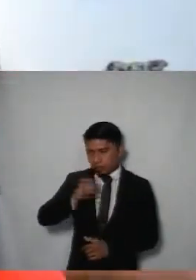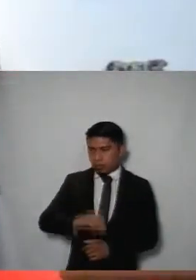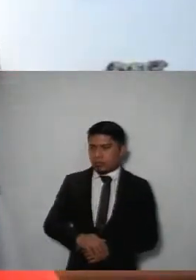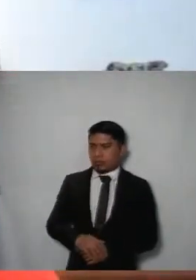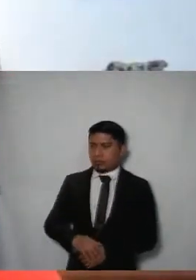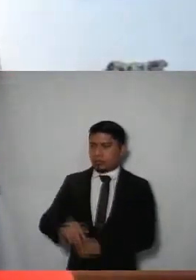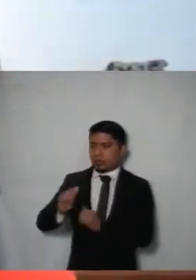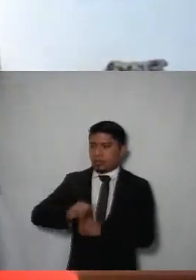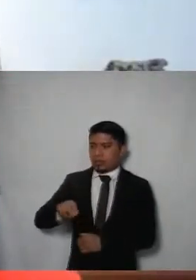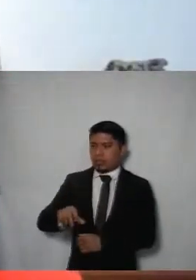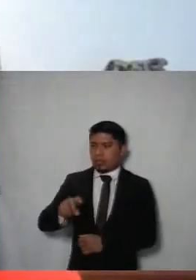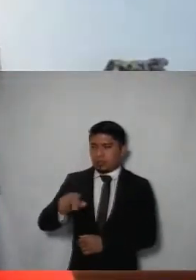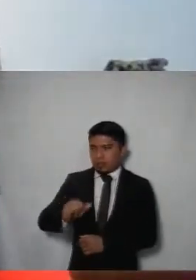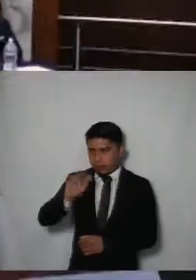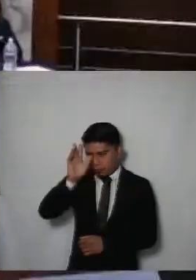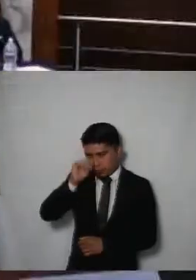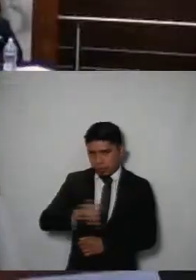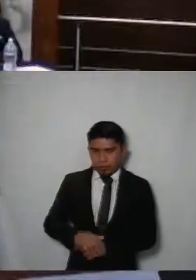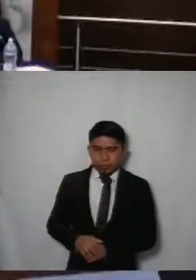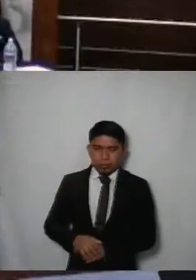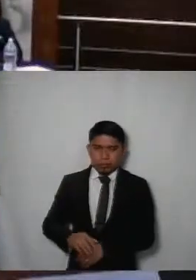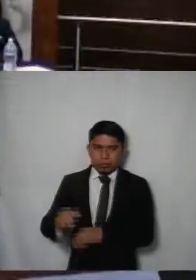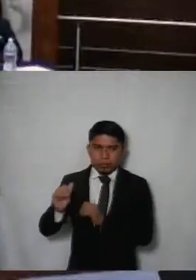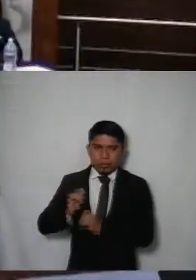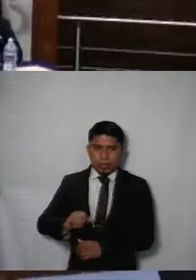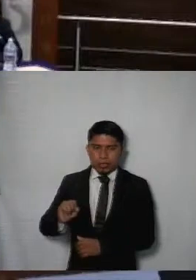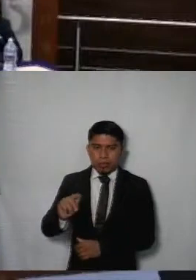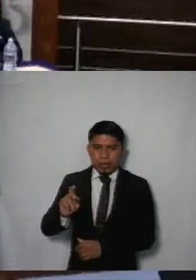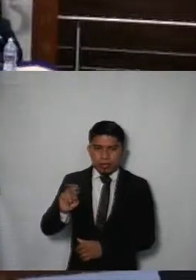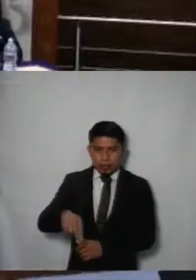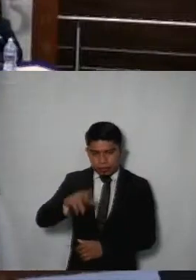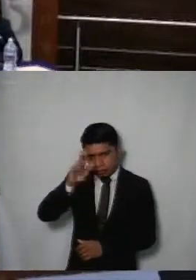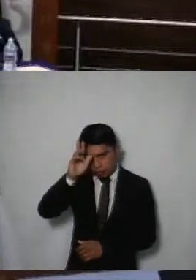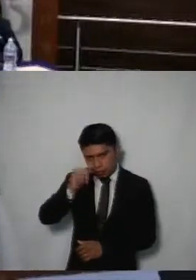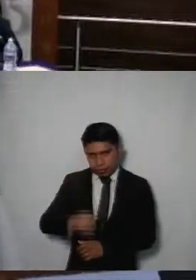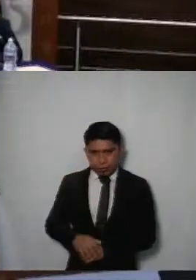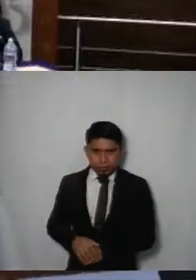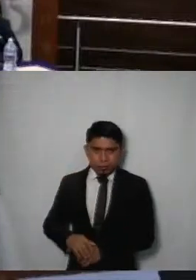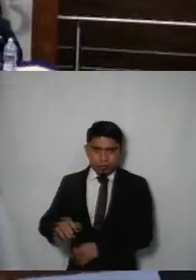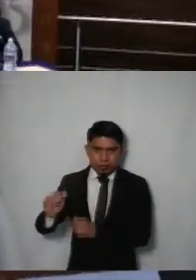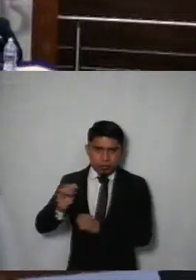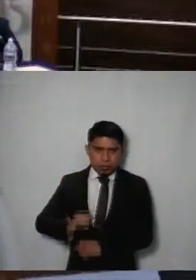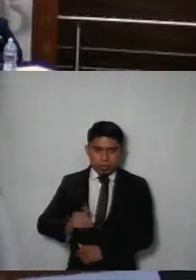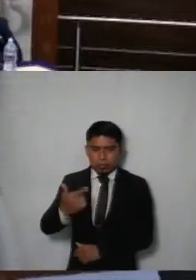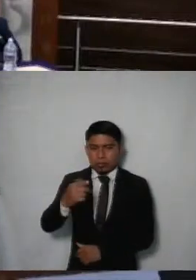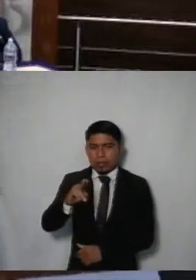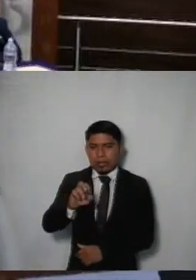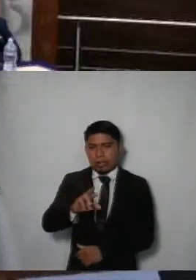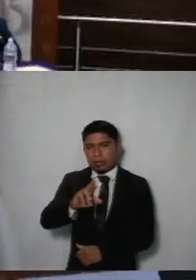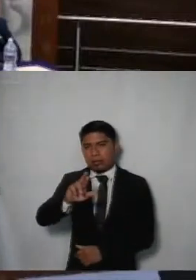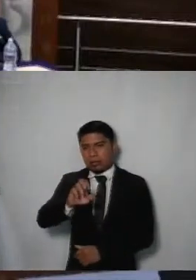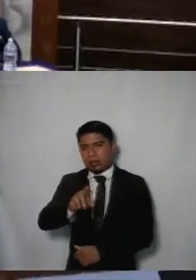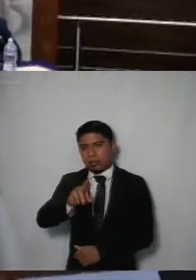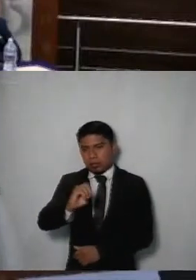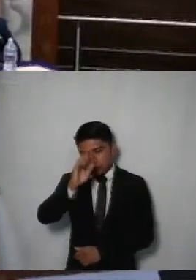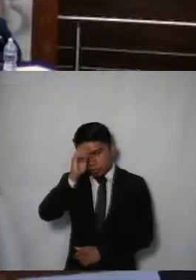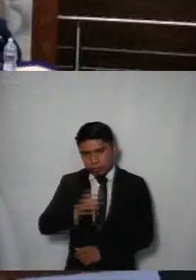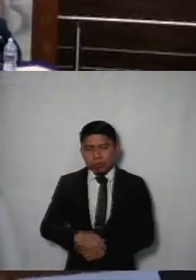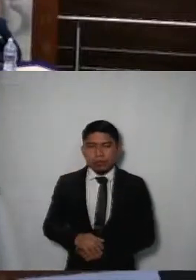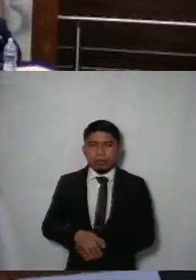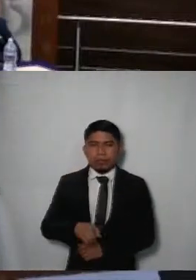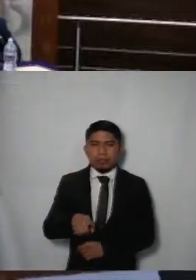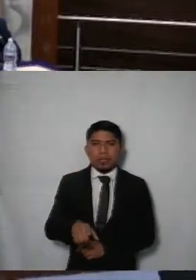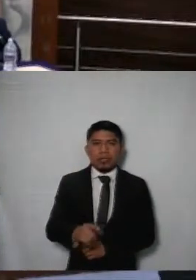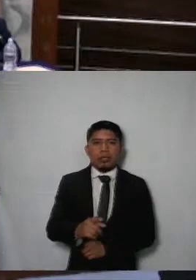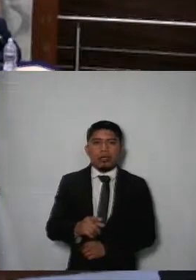a favor comisionada Nava a favor comisionada San Martín a favor comisionado Guerrero a